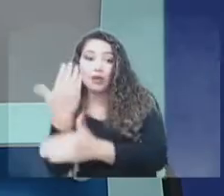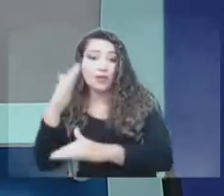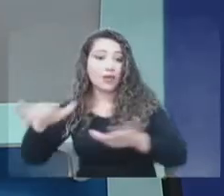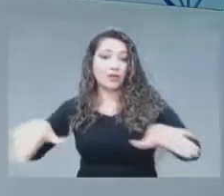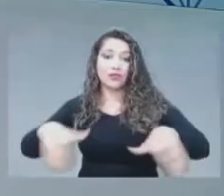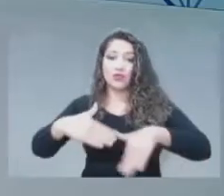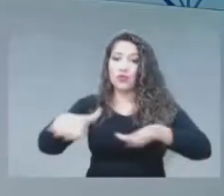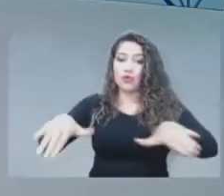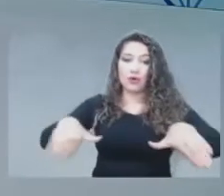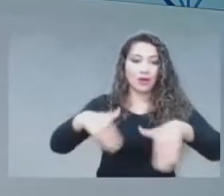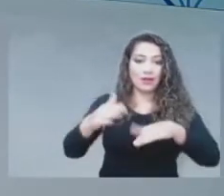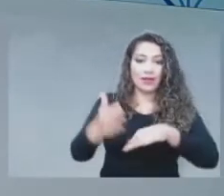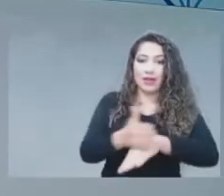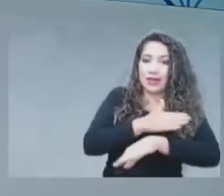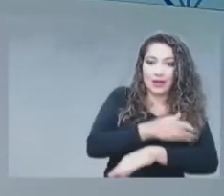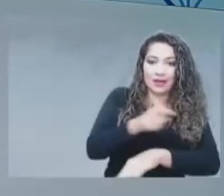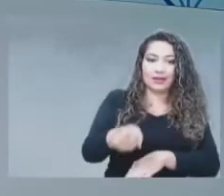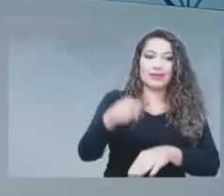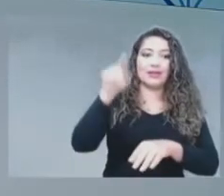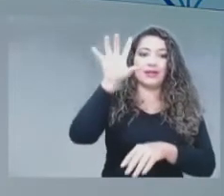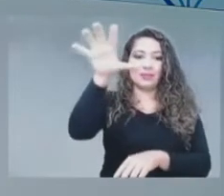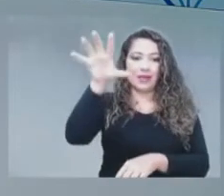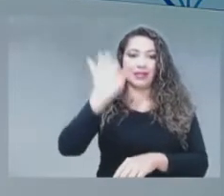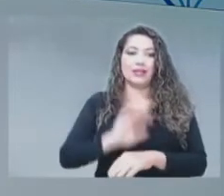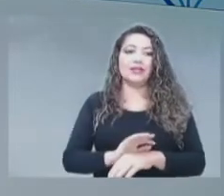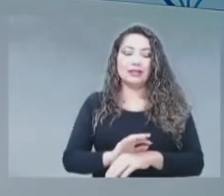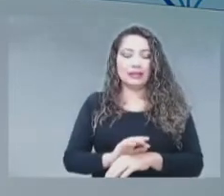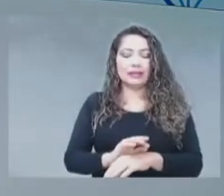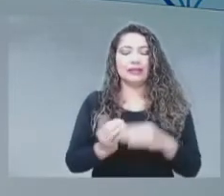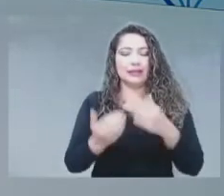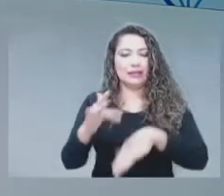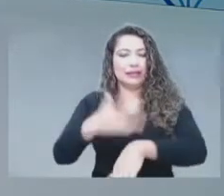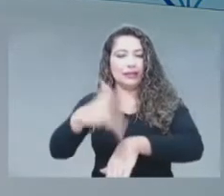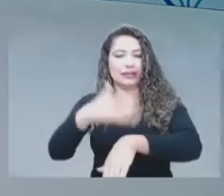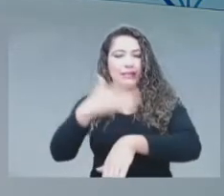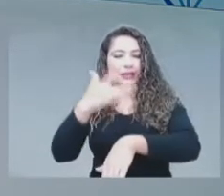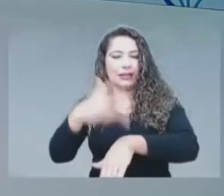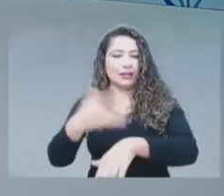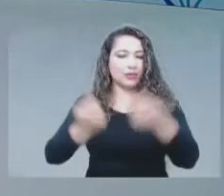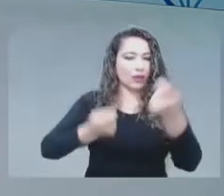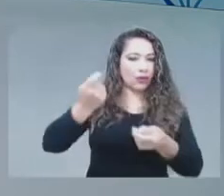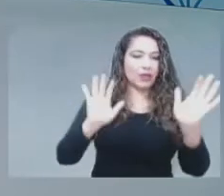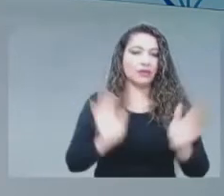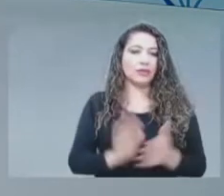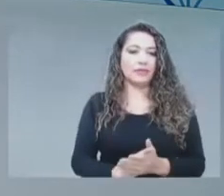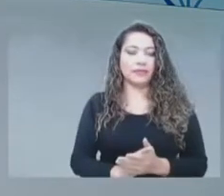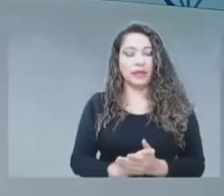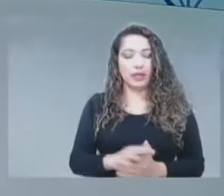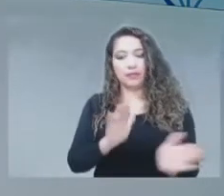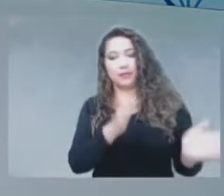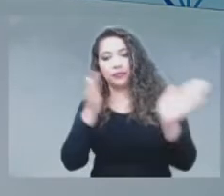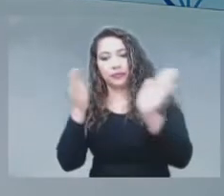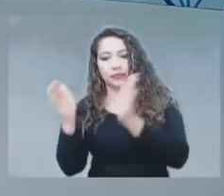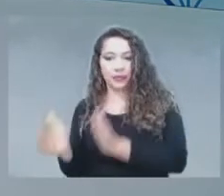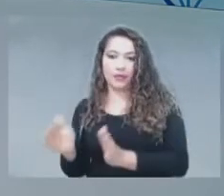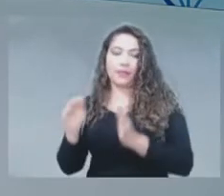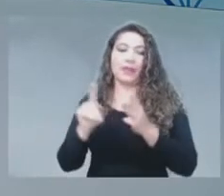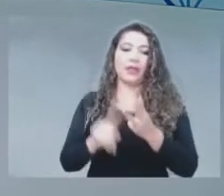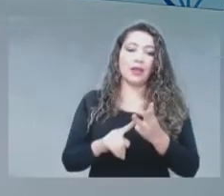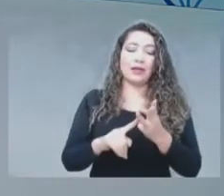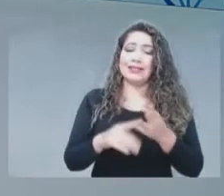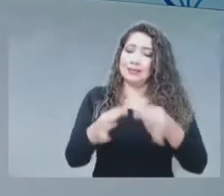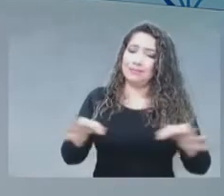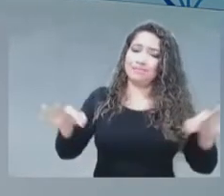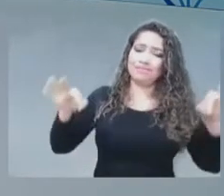Y por otro lado, pues necesariamente la de definir nuevas bandas